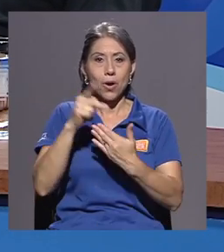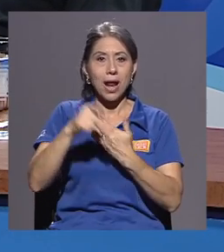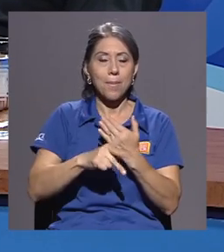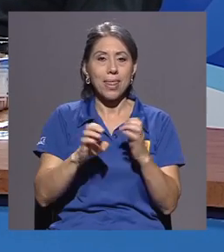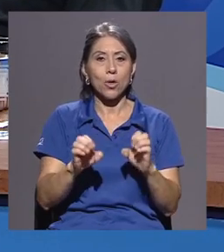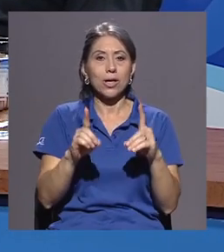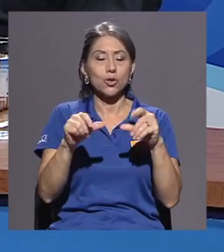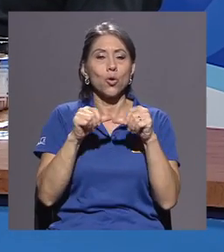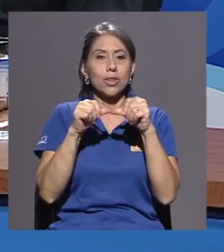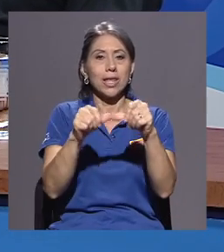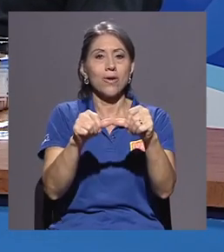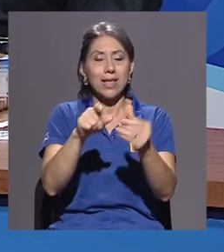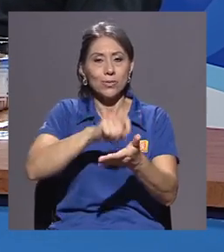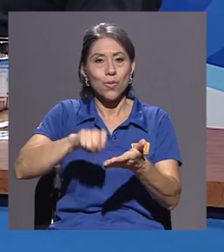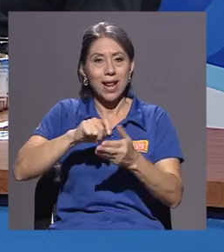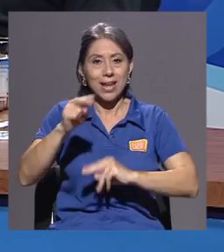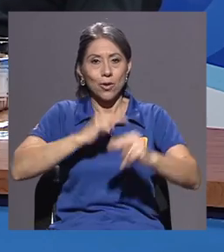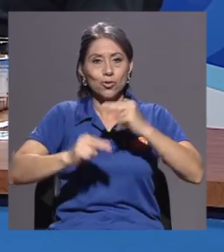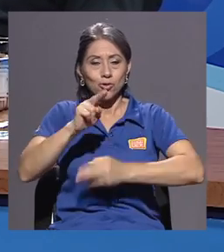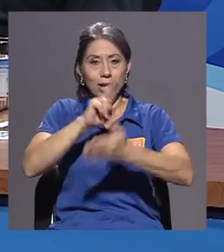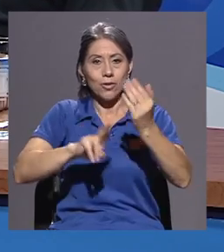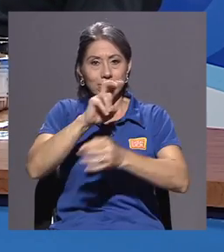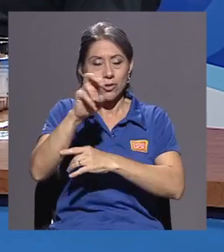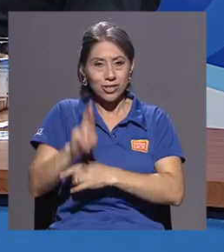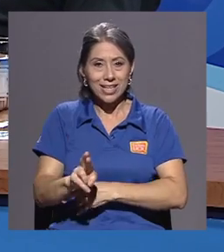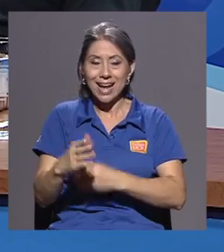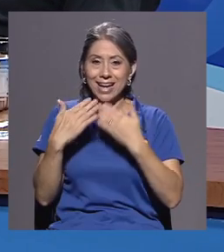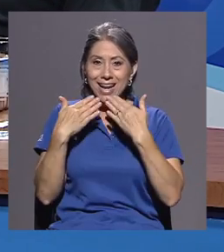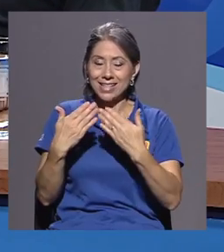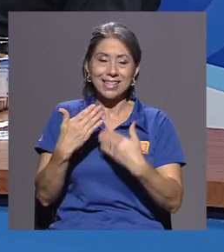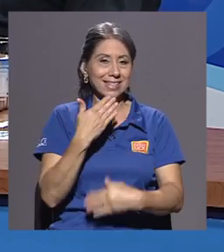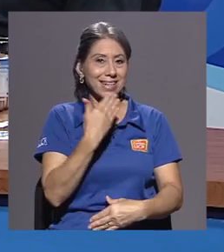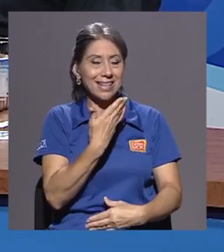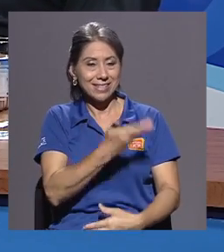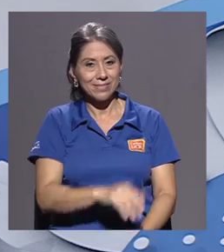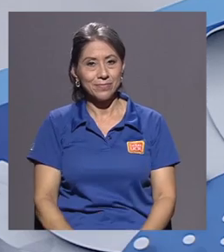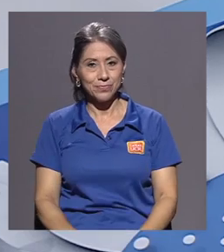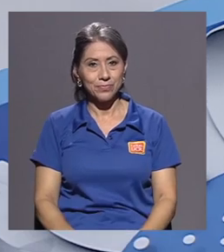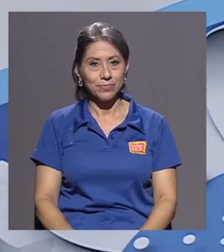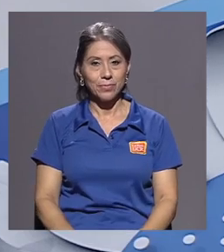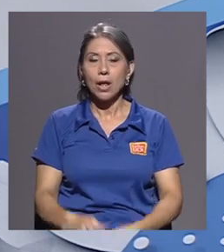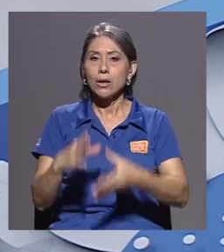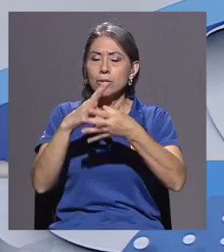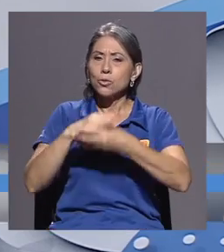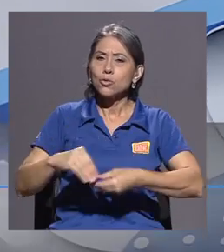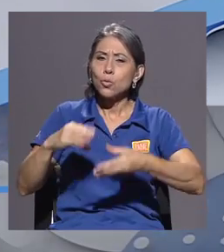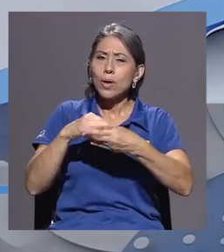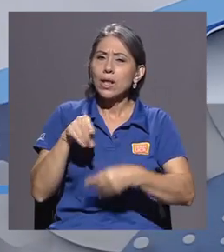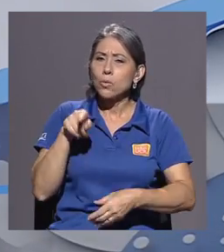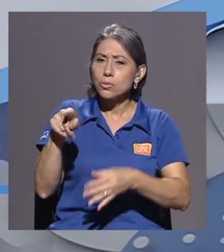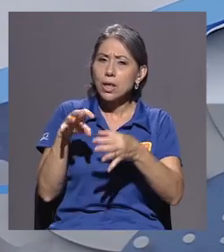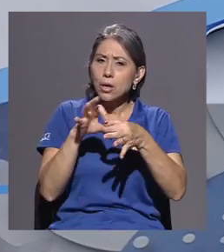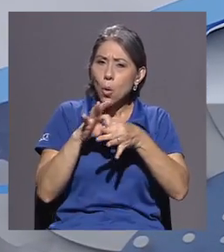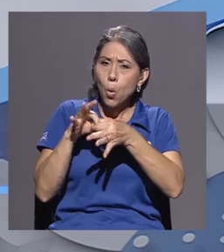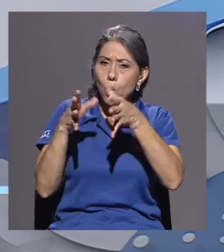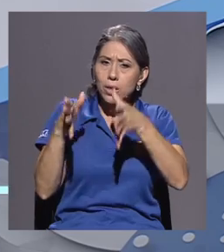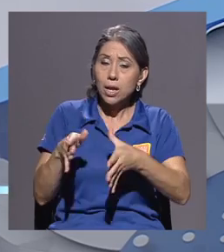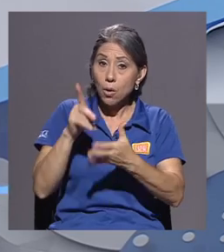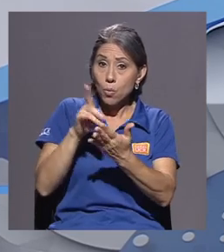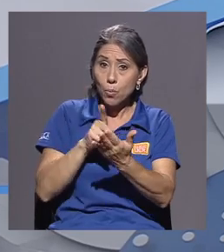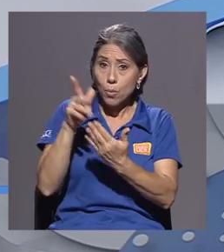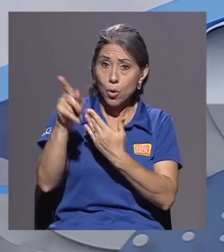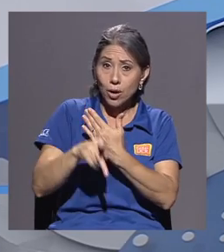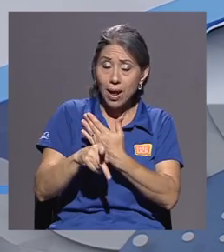de Negocios de la Universidad de Costa Rica. Muchas gracias, Leonardo, por estar con nosotros. Gabriela. Nos cuenta, usted coordina uno de los